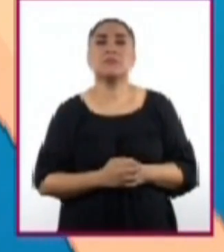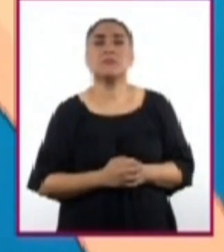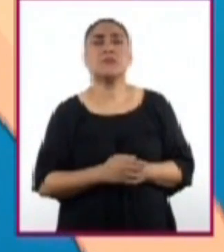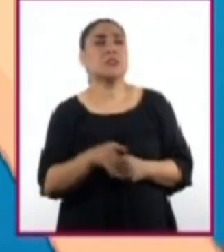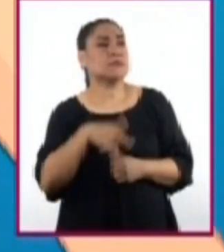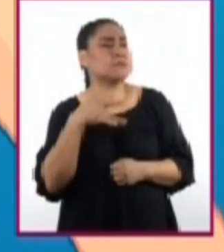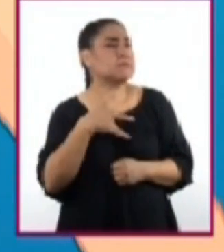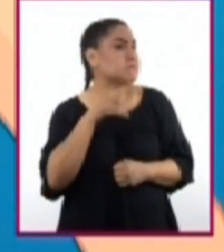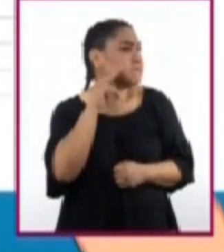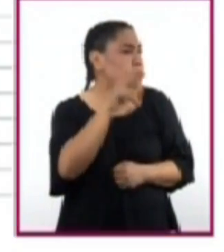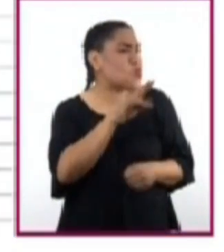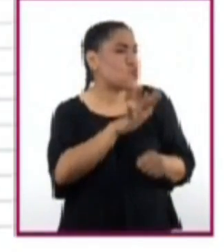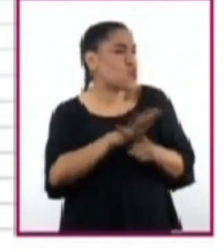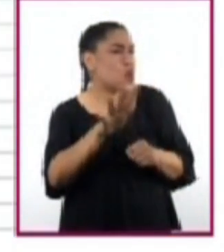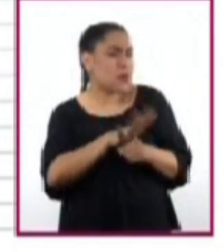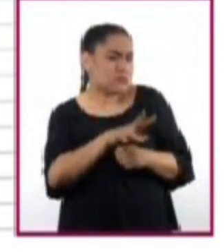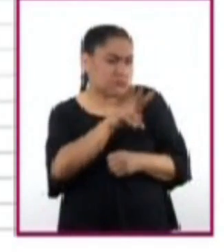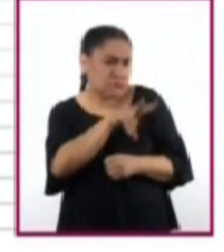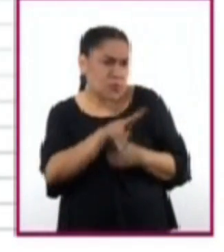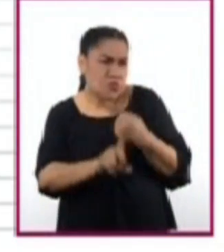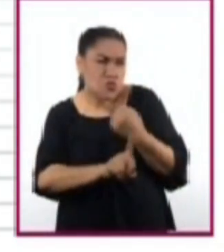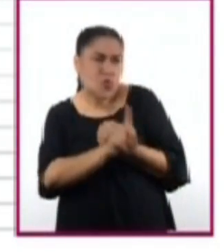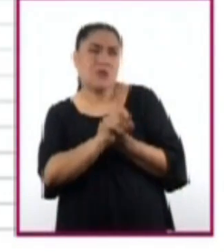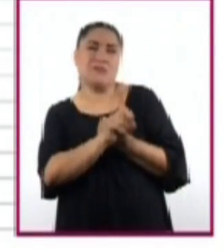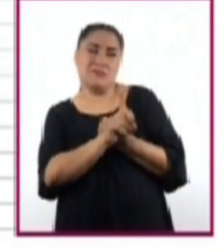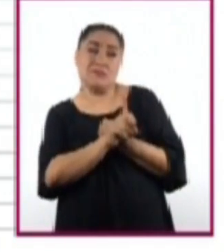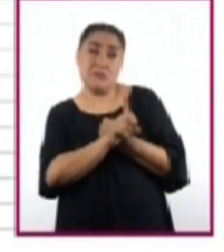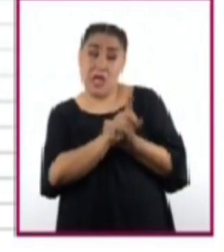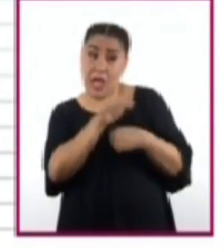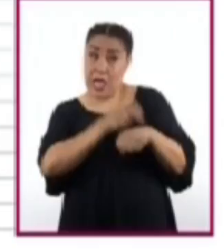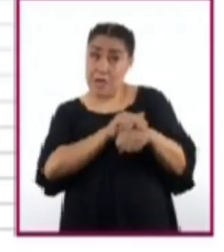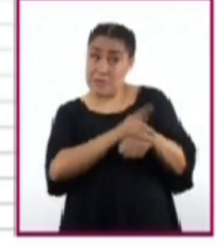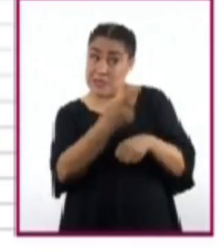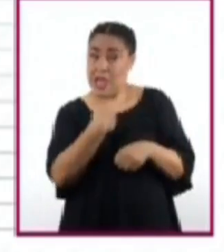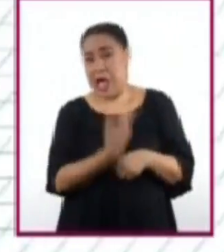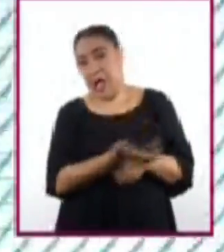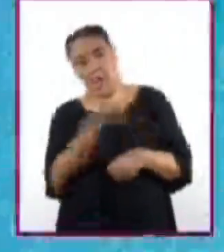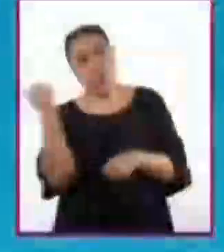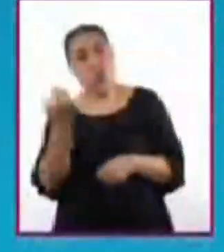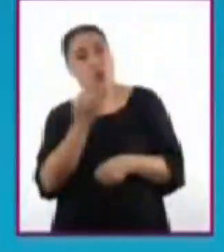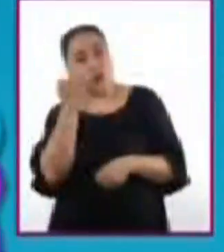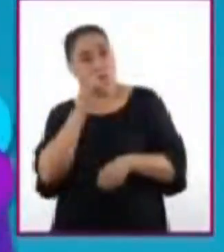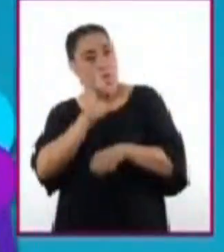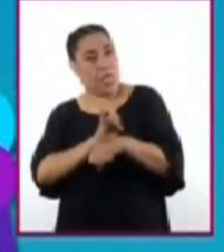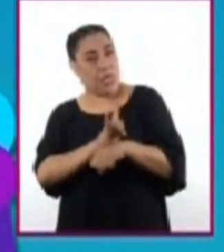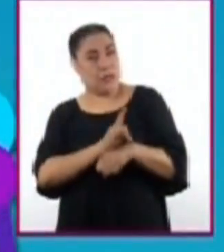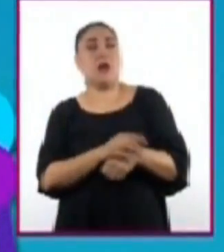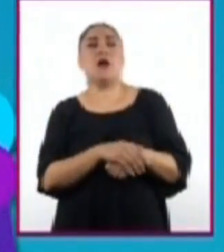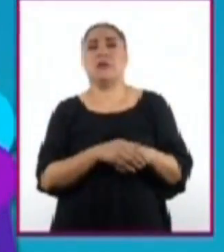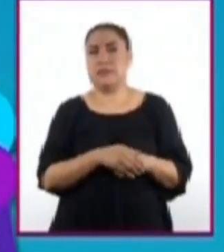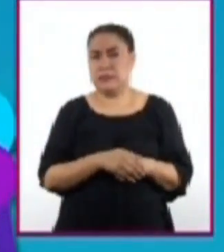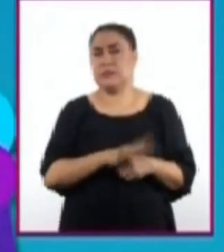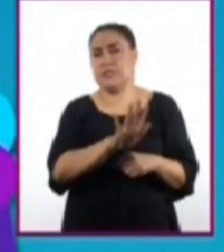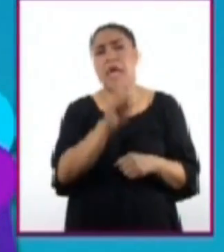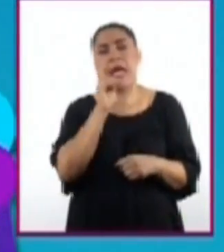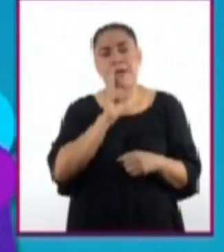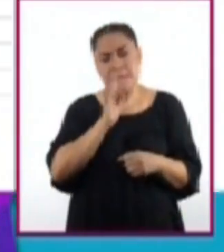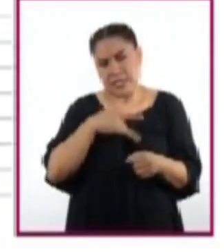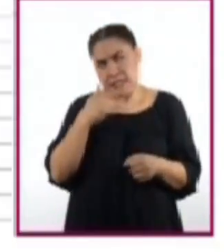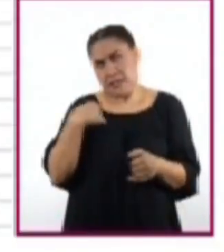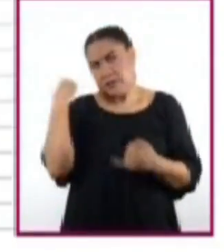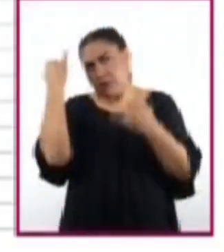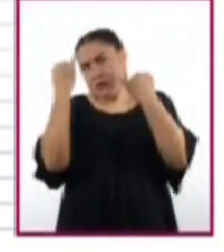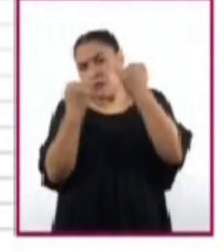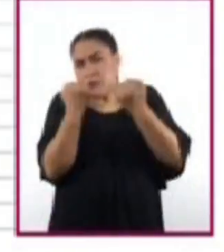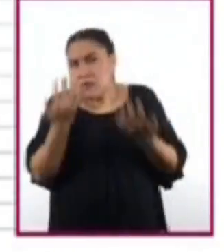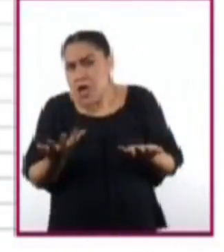problema. Por ejemplo, mis amigos me invitan a ir de pinta y no asistir a clases. Identificar las alternativas. ¿Qué